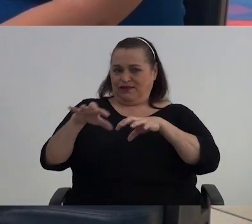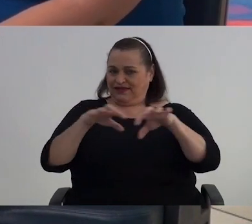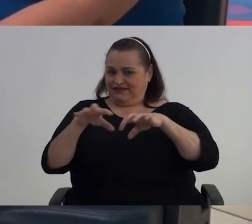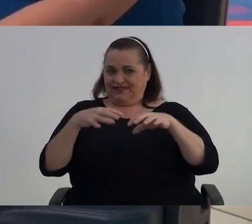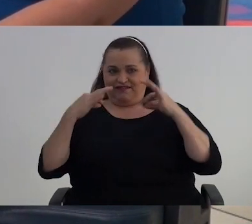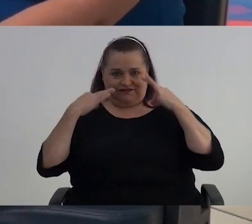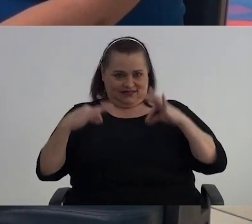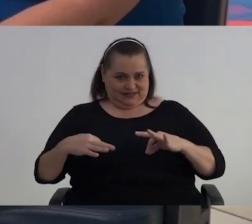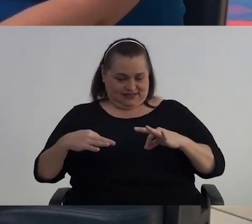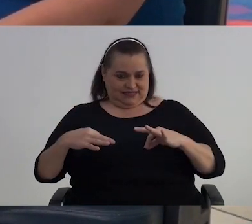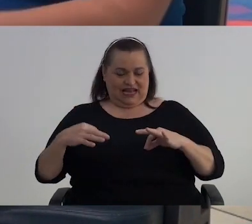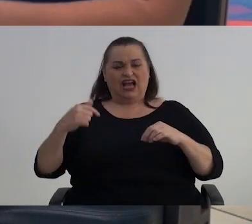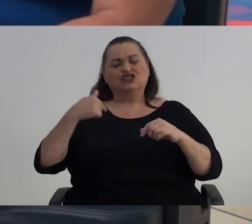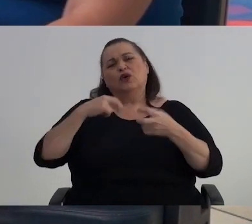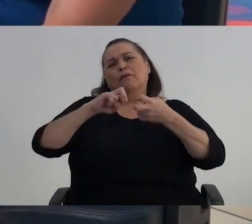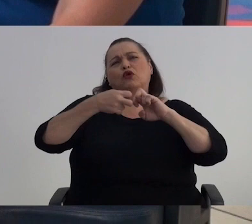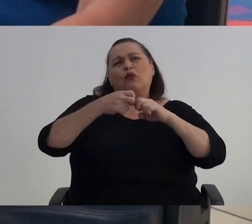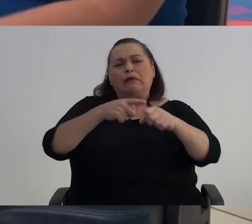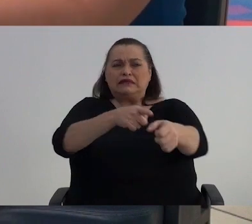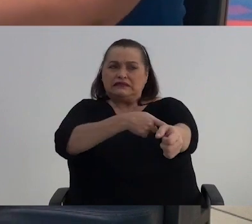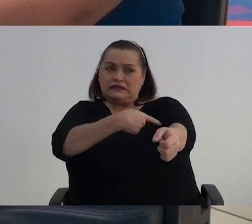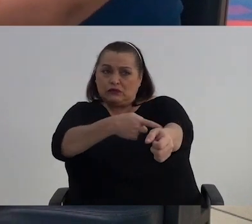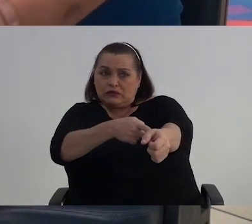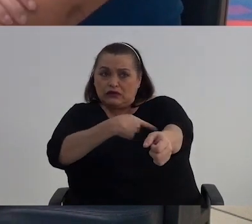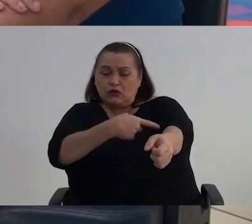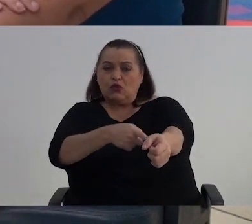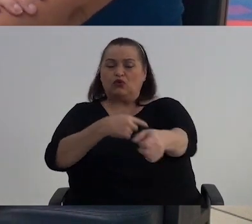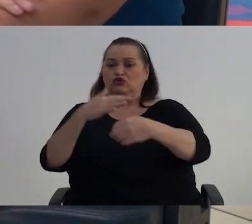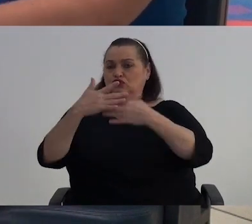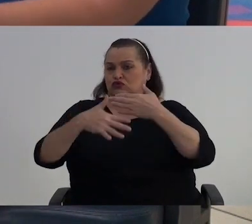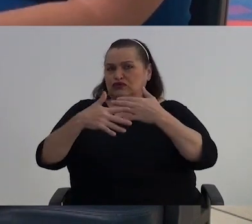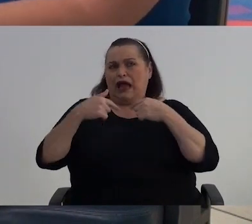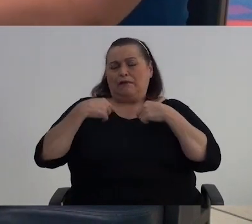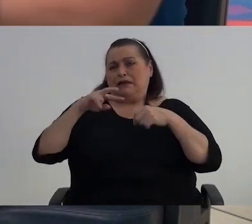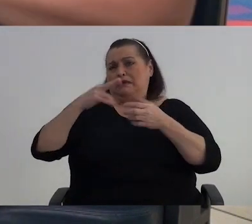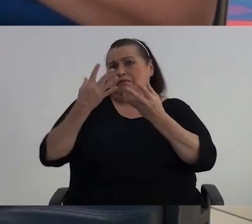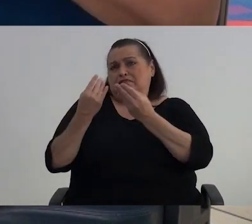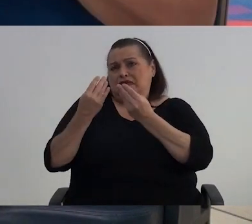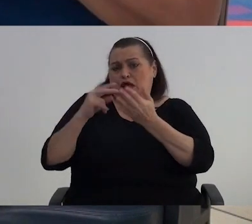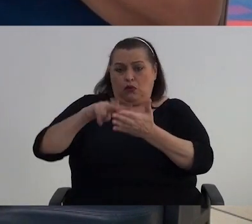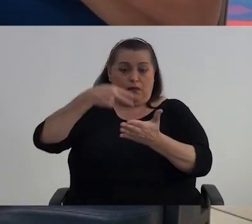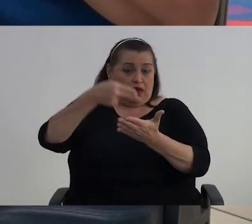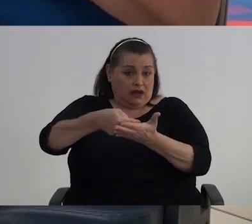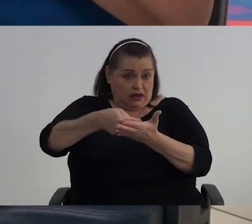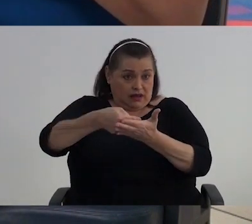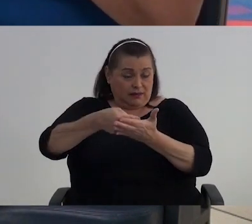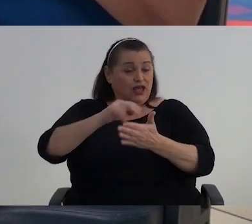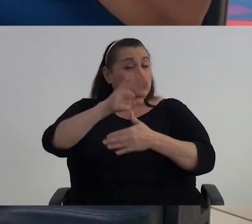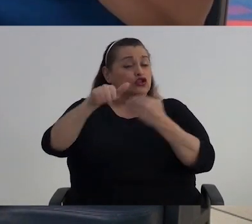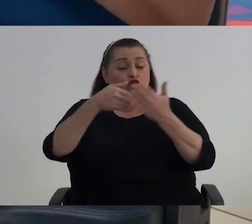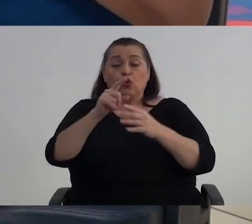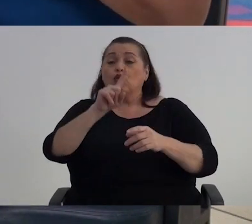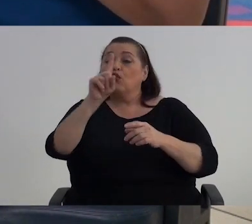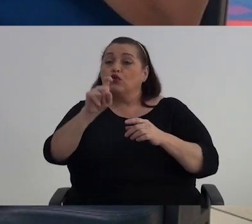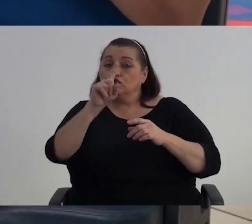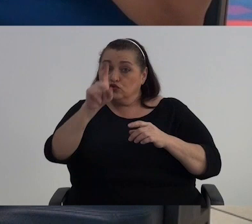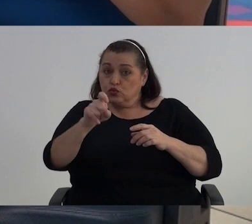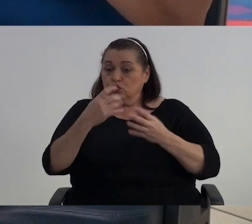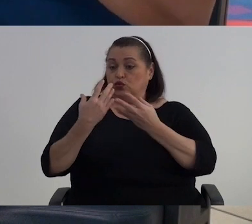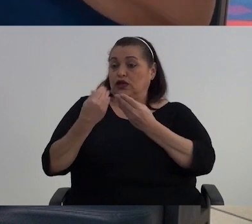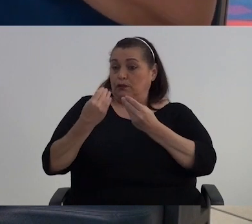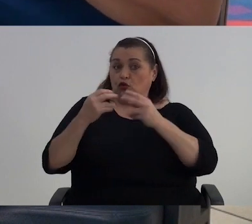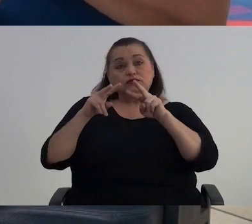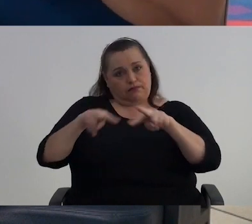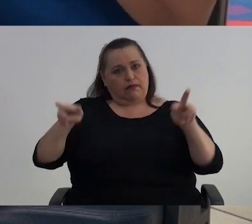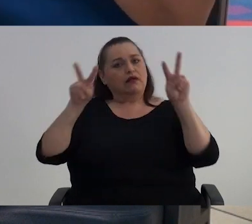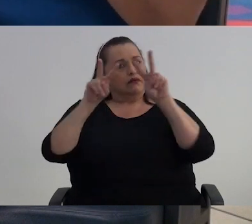Es que yo tengo problemas circulatorios A mí me da miedo caerme Bueno, entonces, perfecto Todas esas consultas Todos esos temores